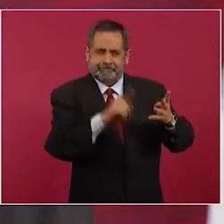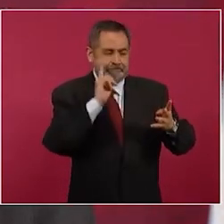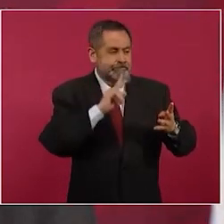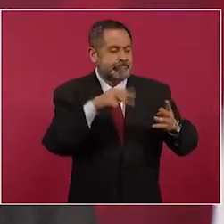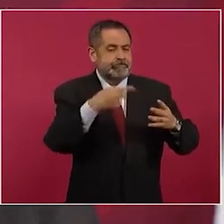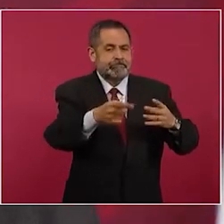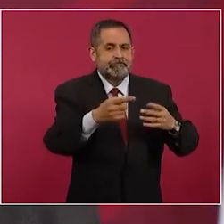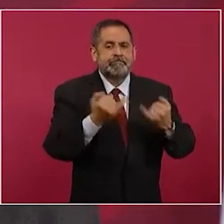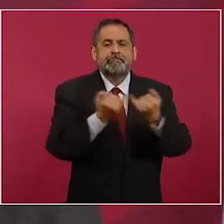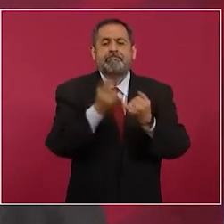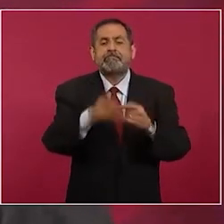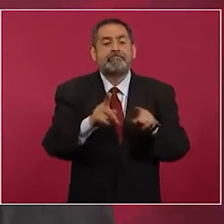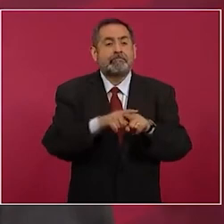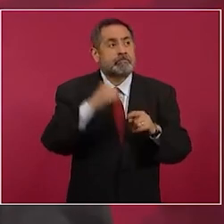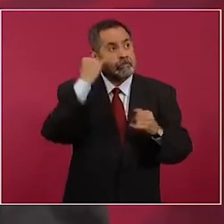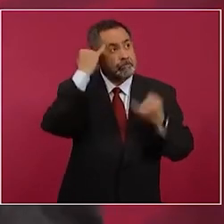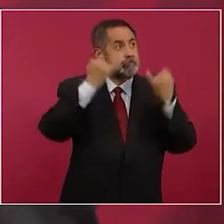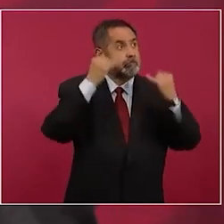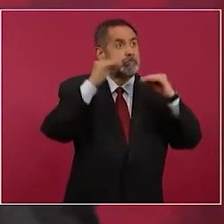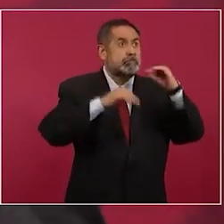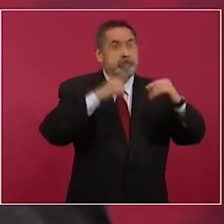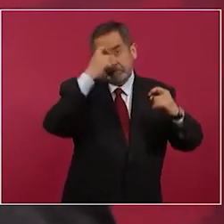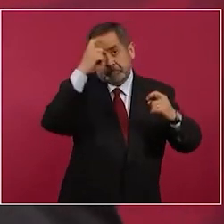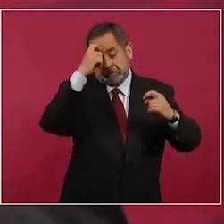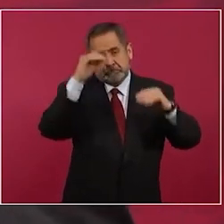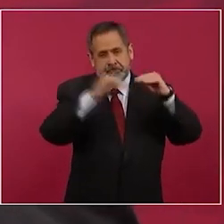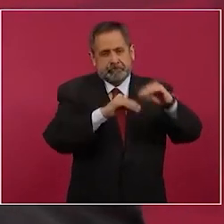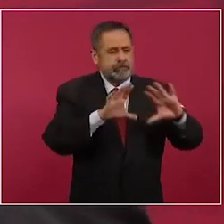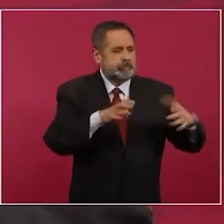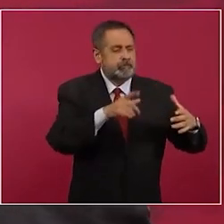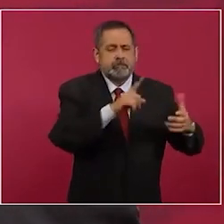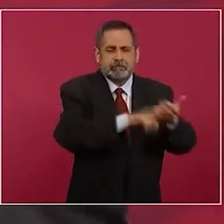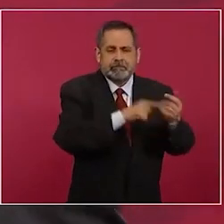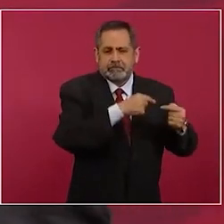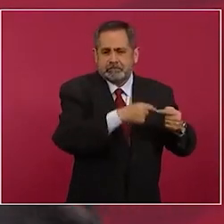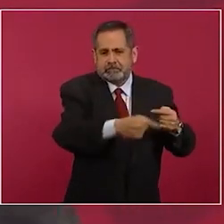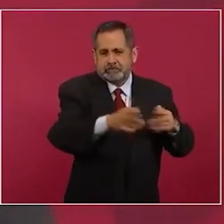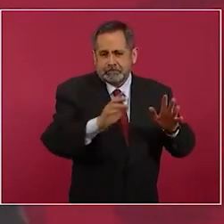es como el ideólogo de los conservadores